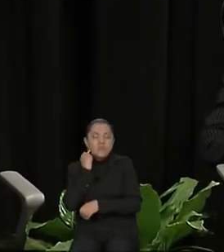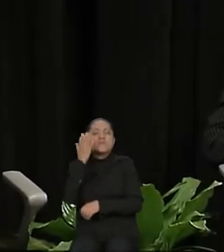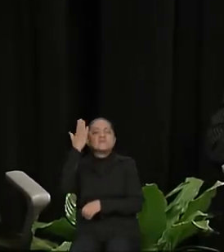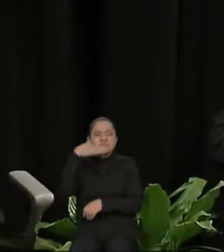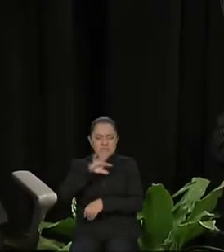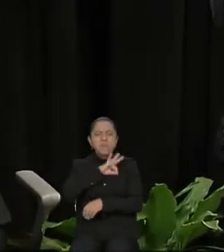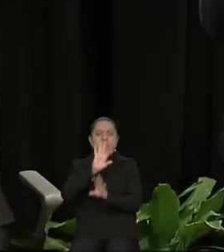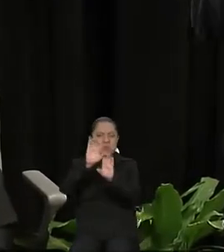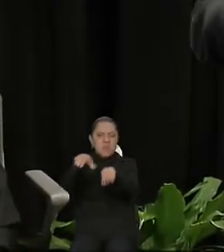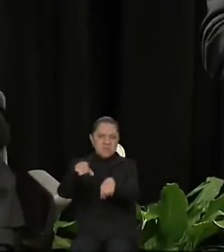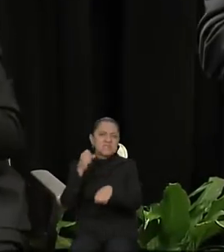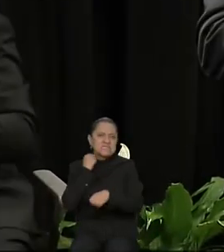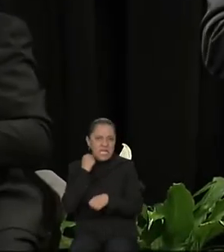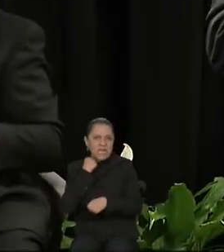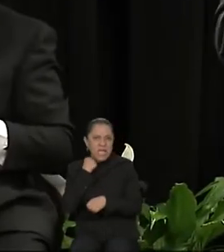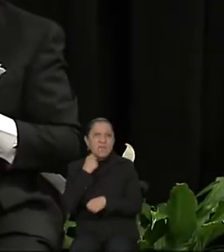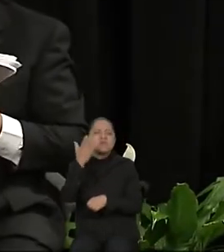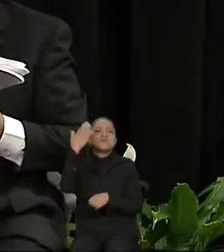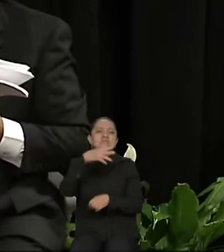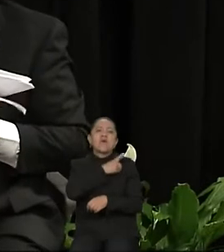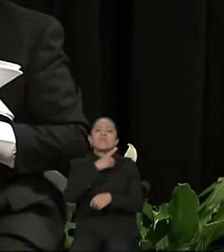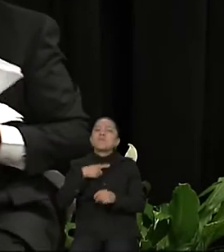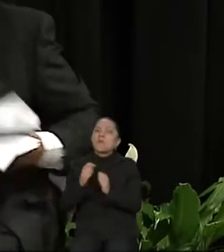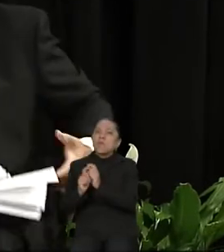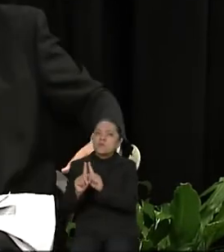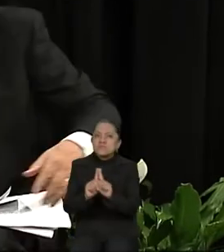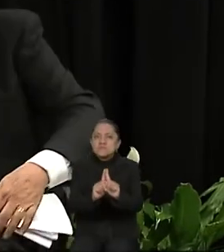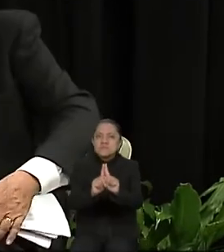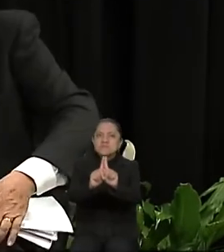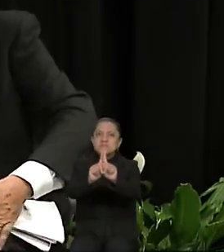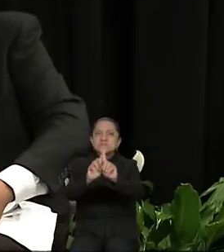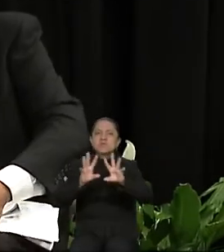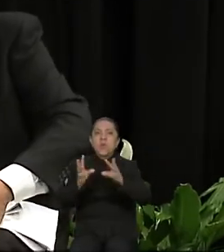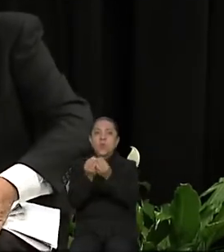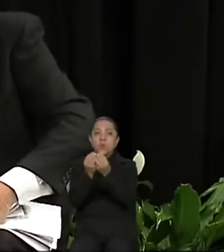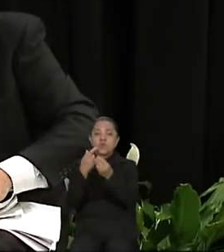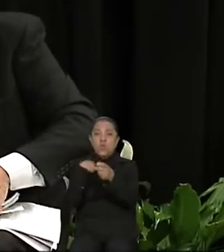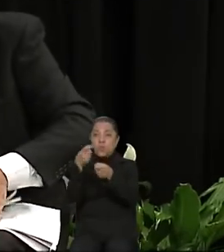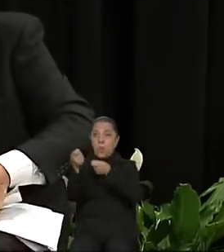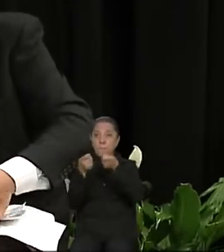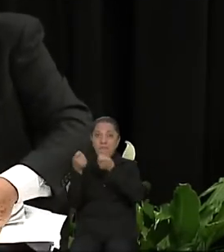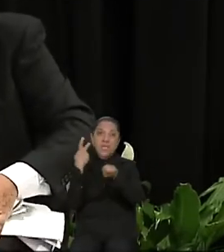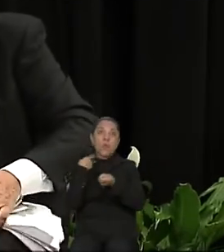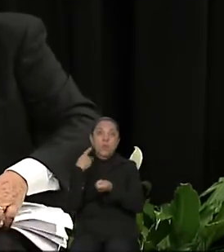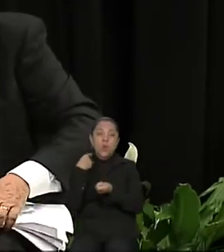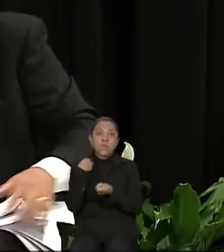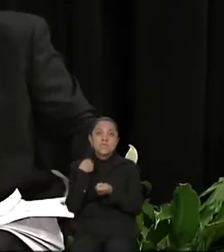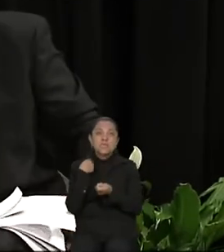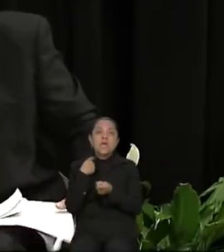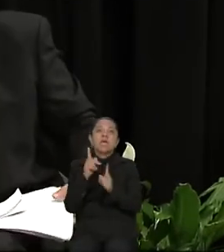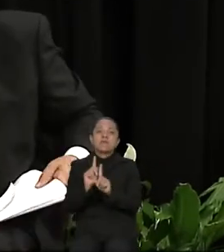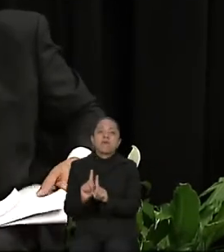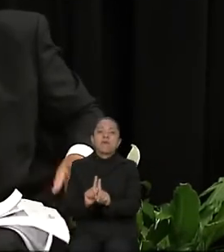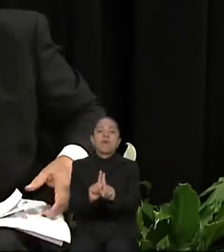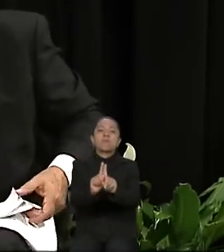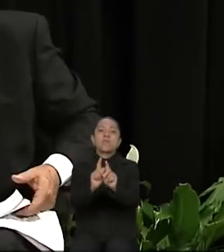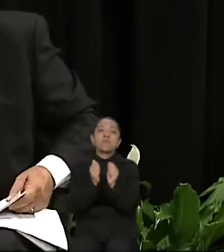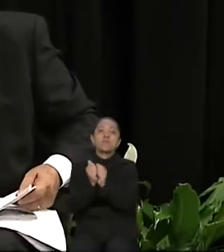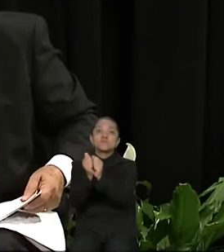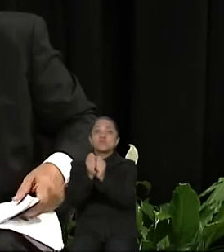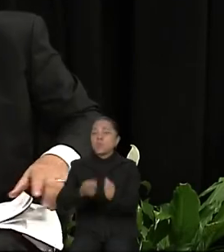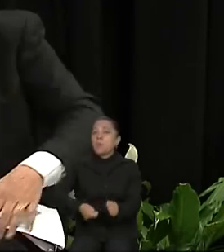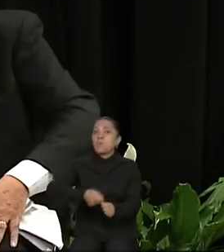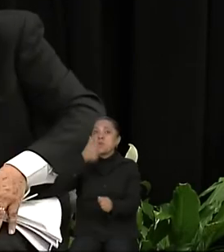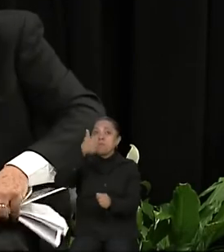sabemos que tenemos que caminar juntos. Yo he manejado una política donde hemos caminado juntos y por primera vez todos los